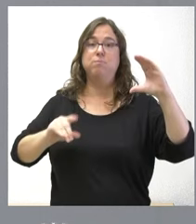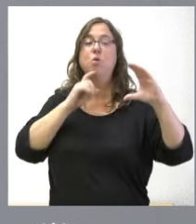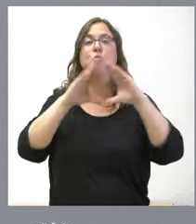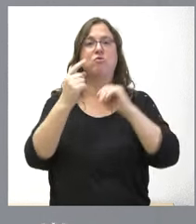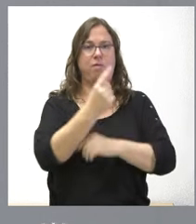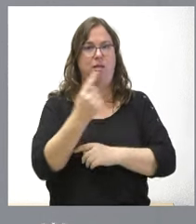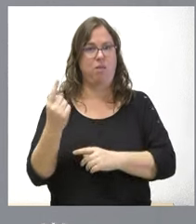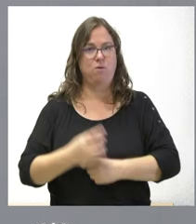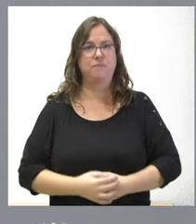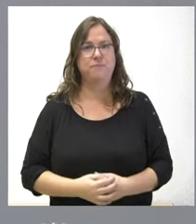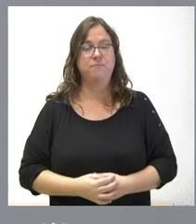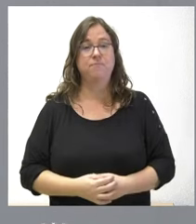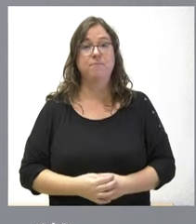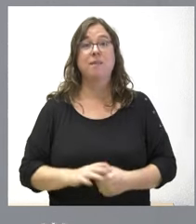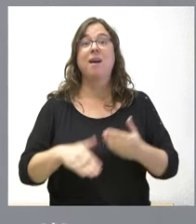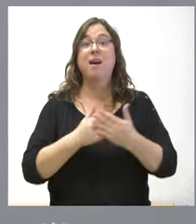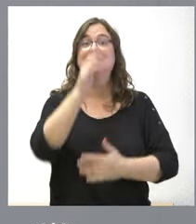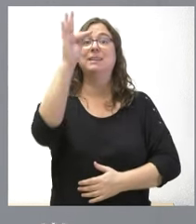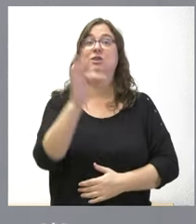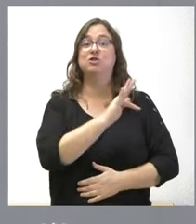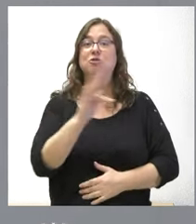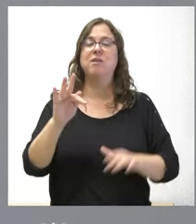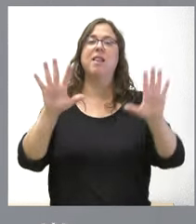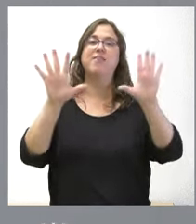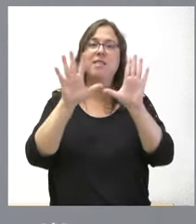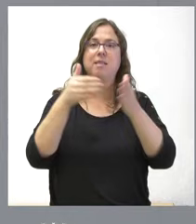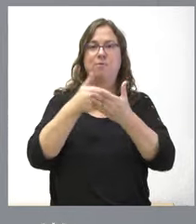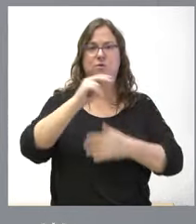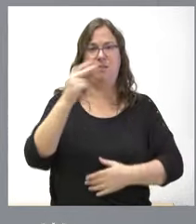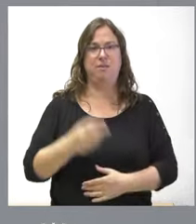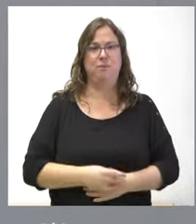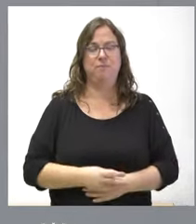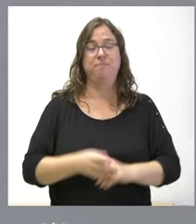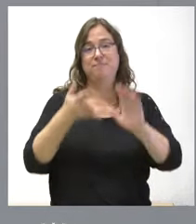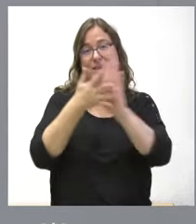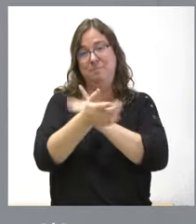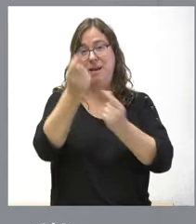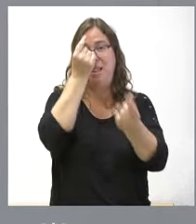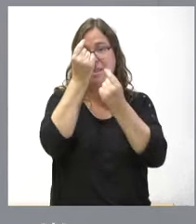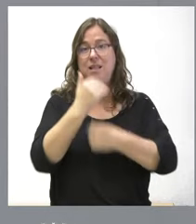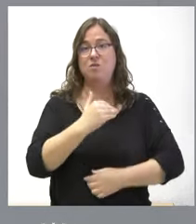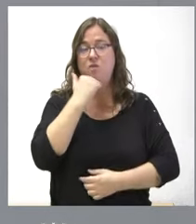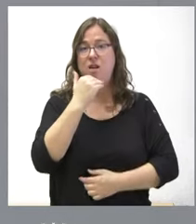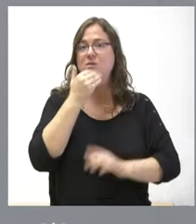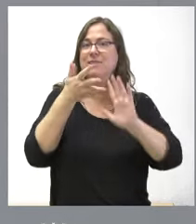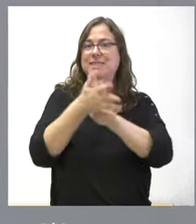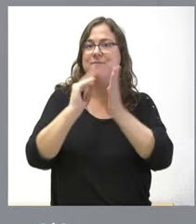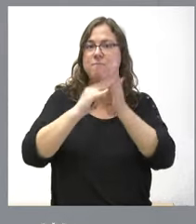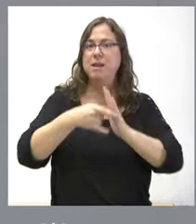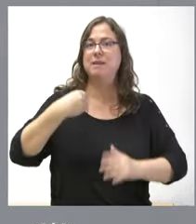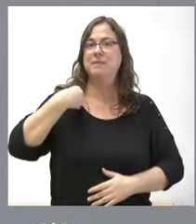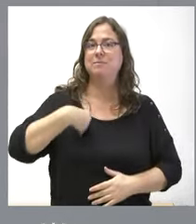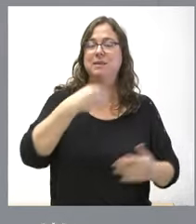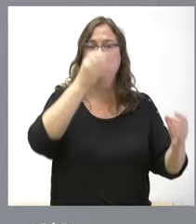hasta el total de los 10 millones de euros. Por dar algunos datos de lo que ha supuesto este Plan de